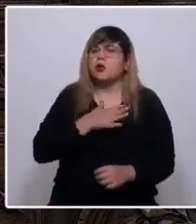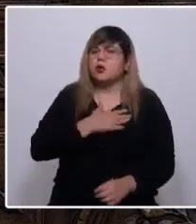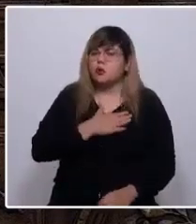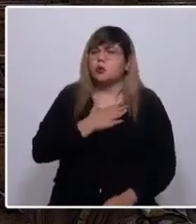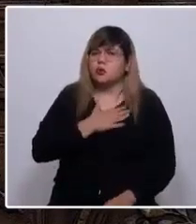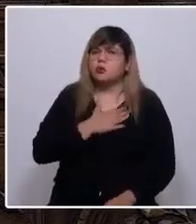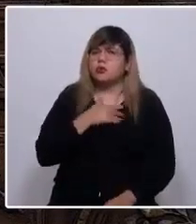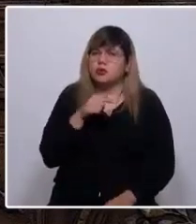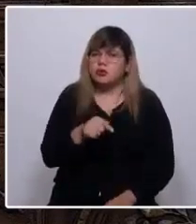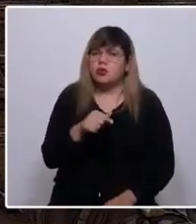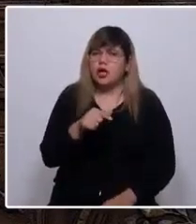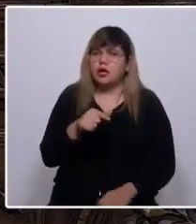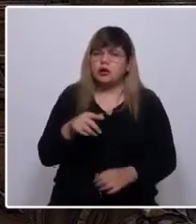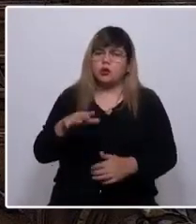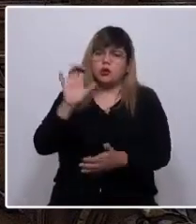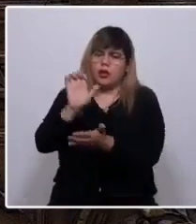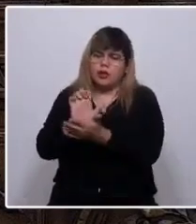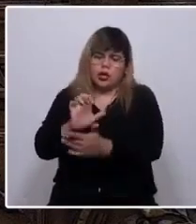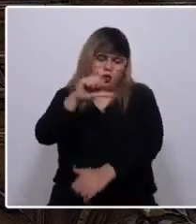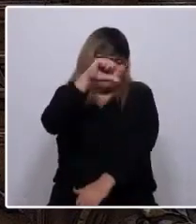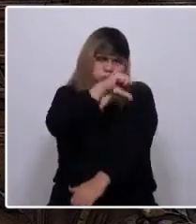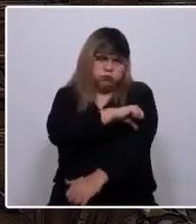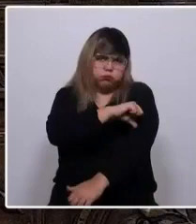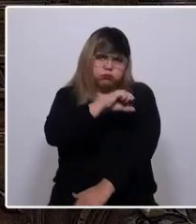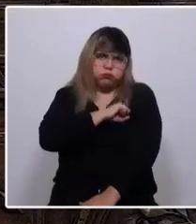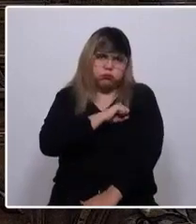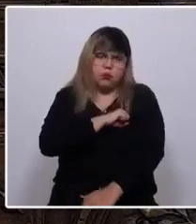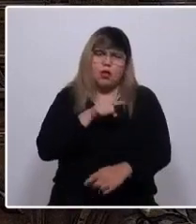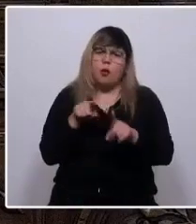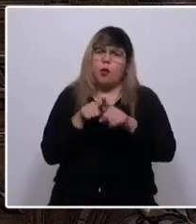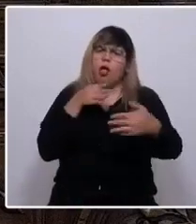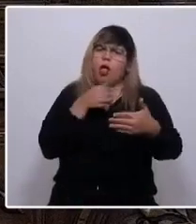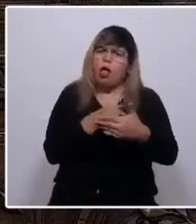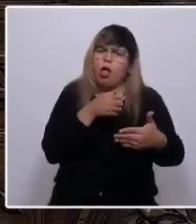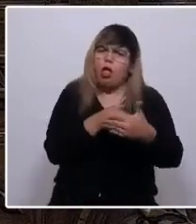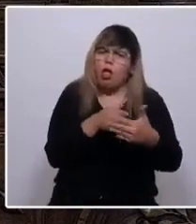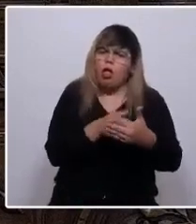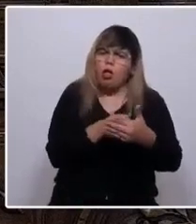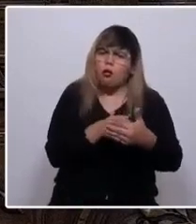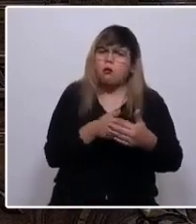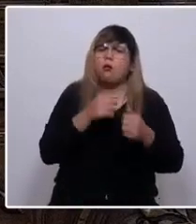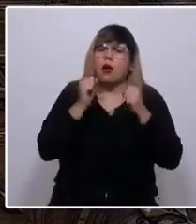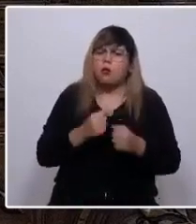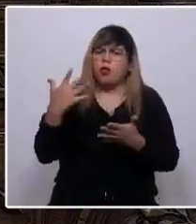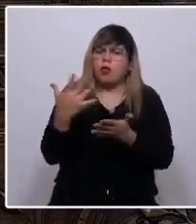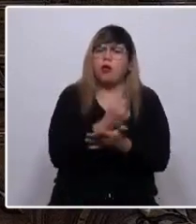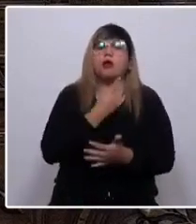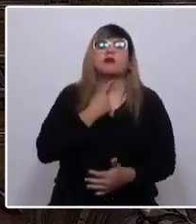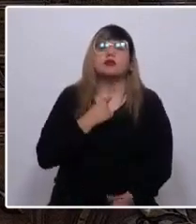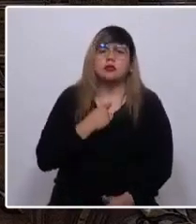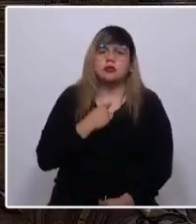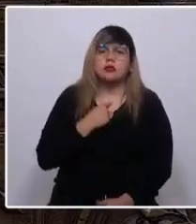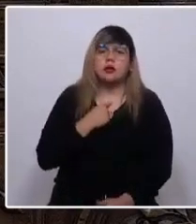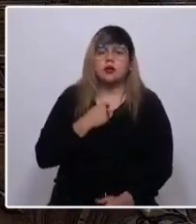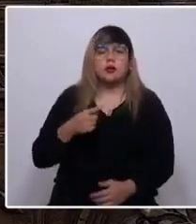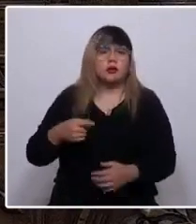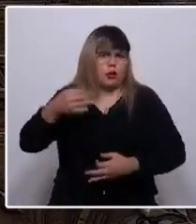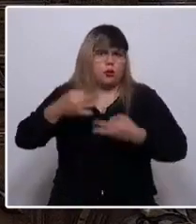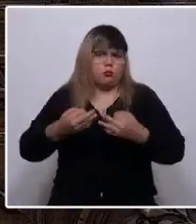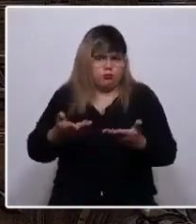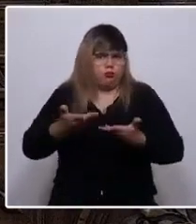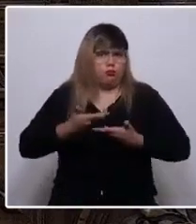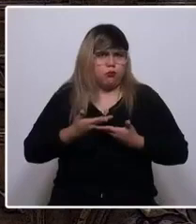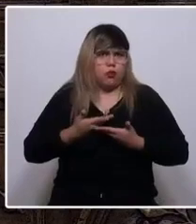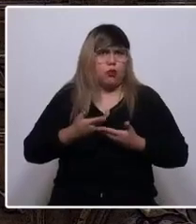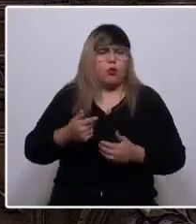junto a un Estado centralizado, ha sido una barrera para alcanzar esos anhelos y deseos que en justicia nos corresponden, cumplir